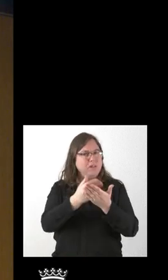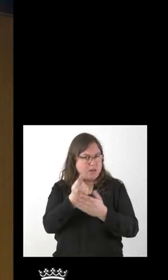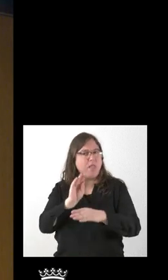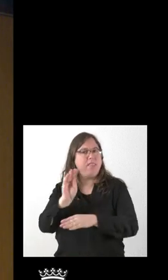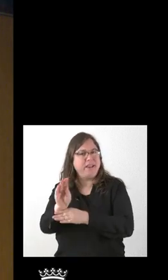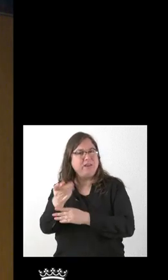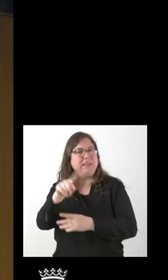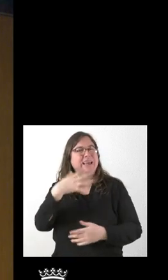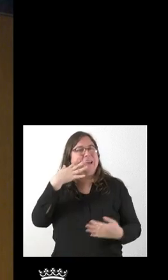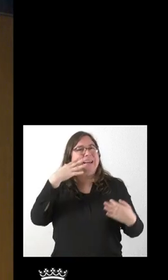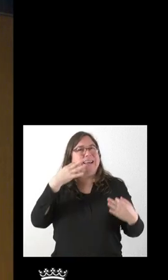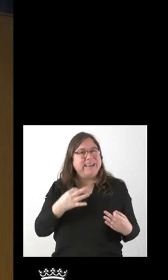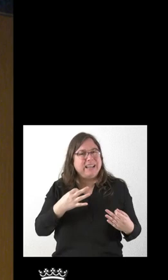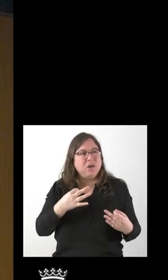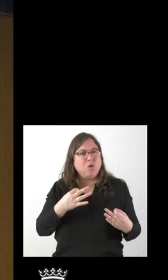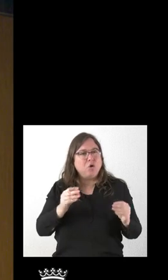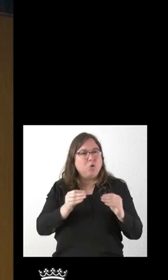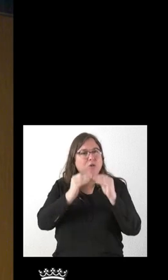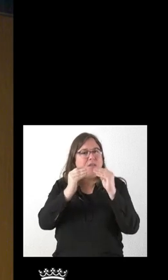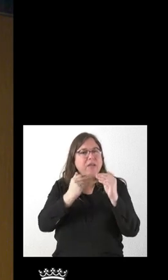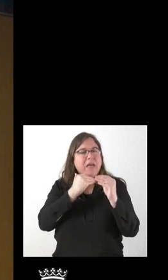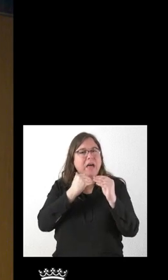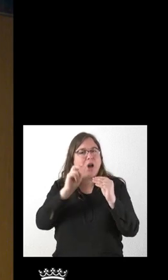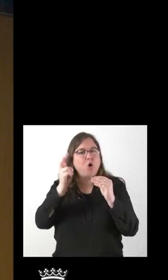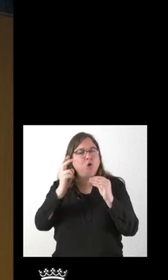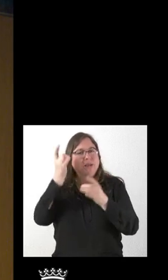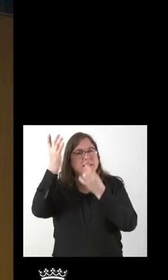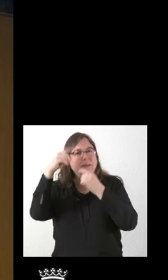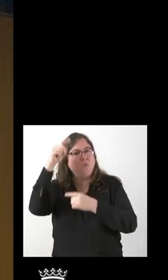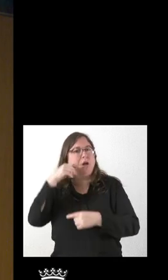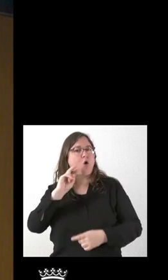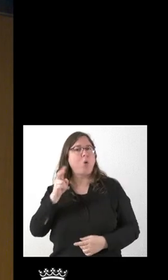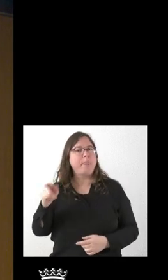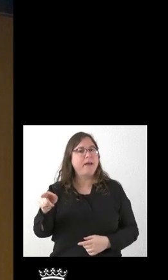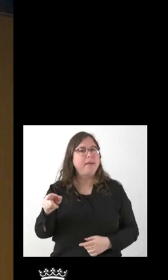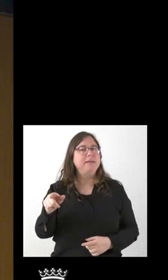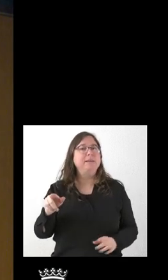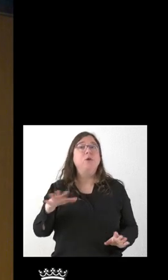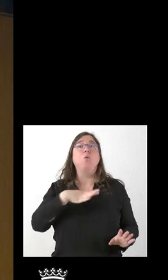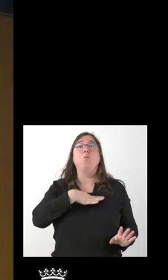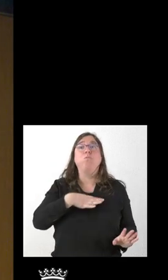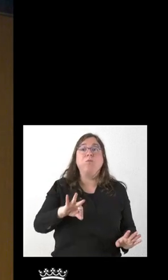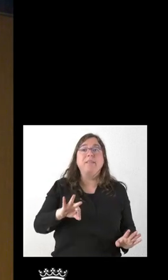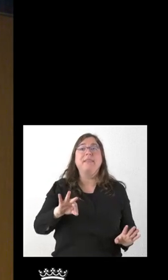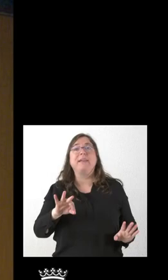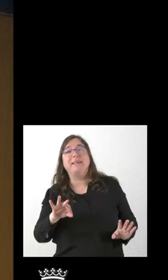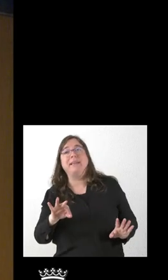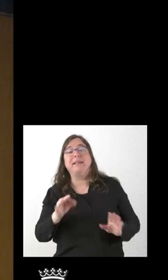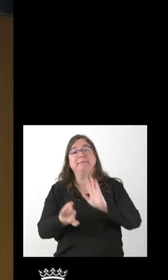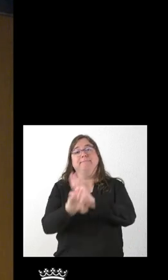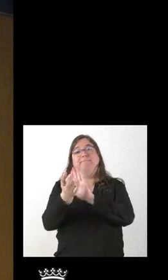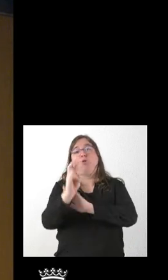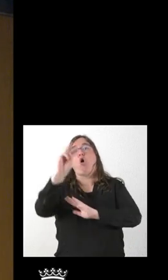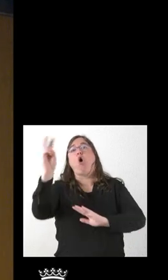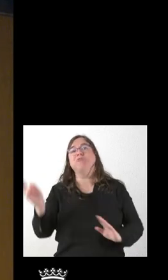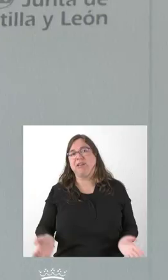No sé si confluir de alguna manera o… porque, claro, pueden surgir iniciativas de este tipo en varios